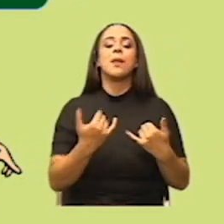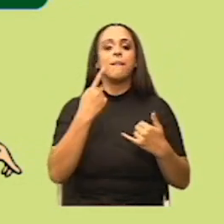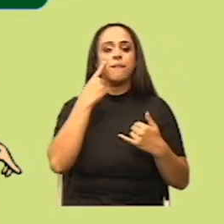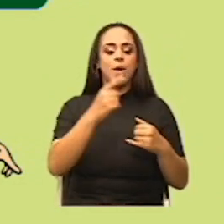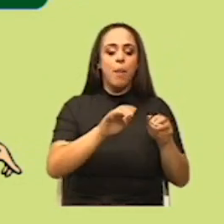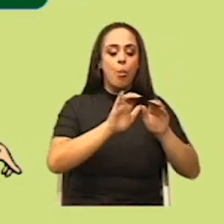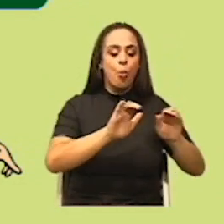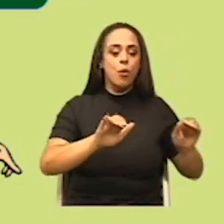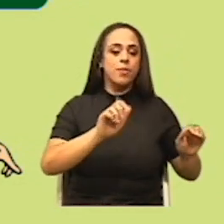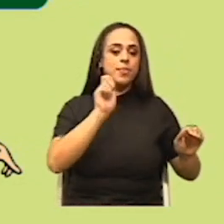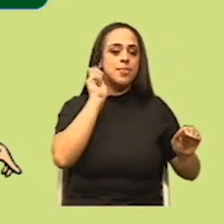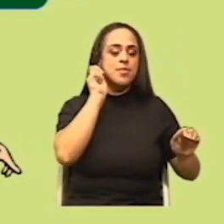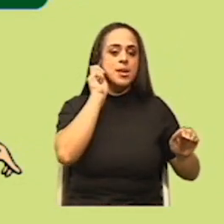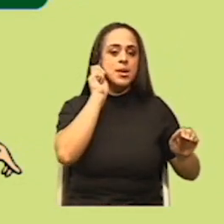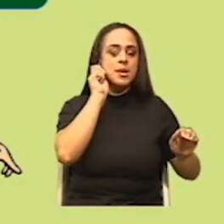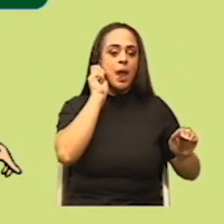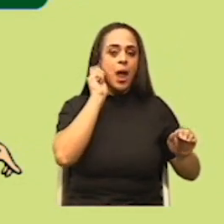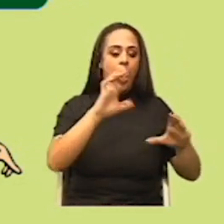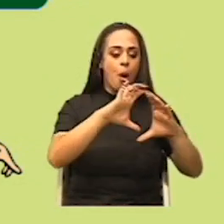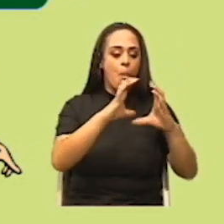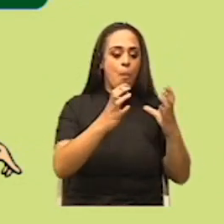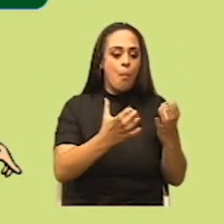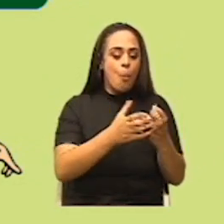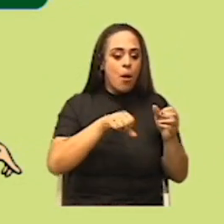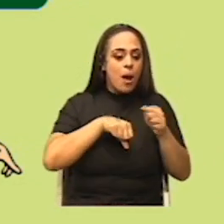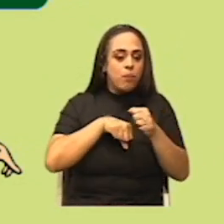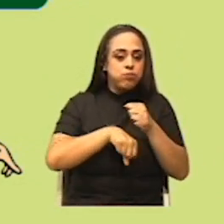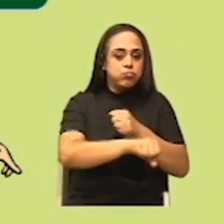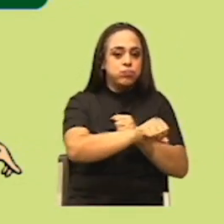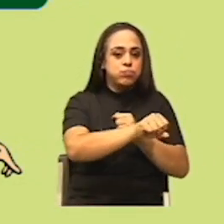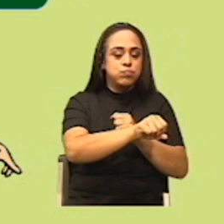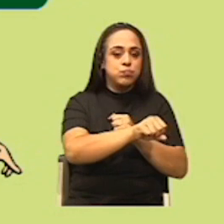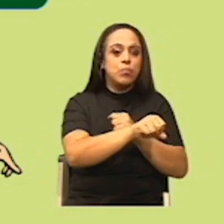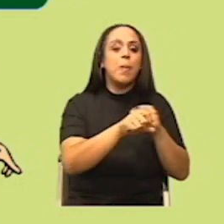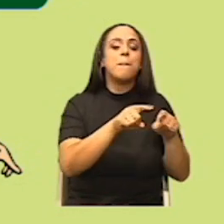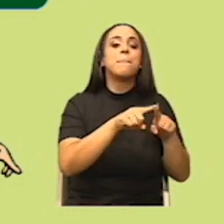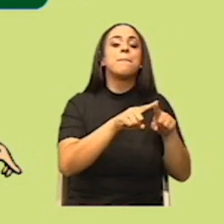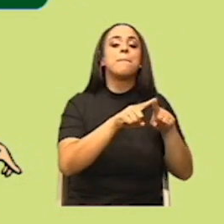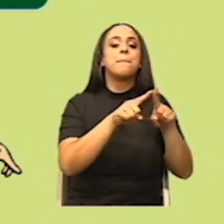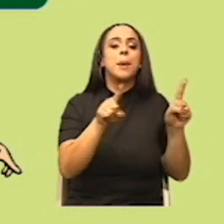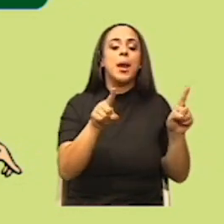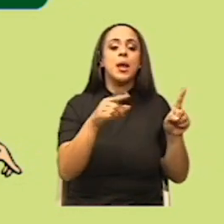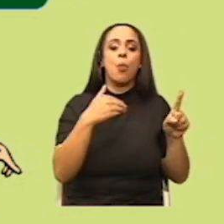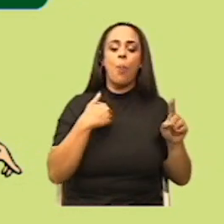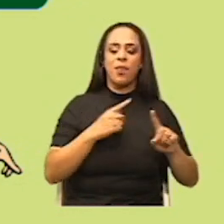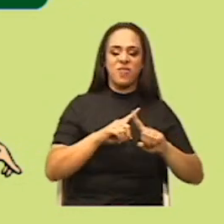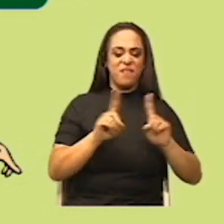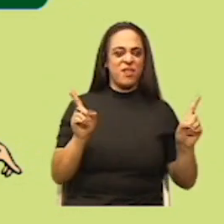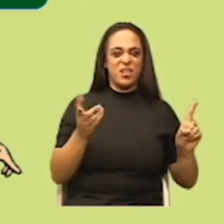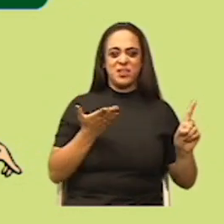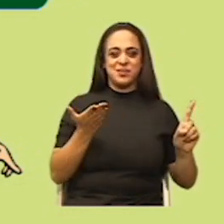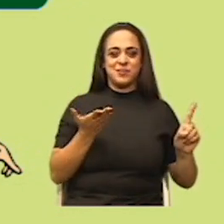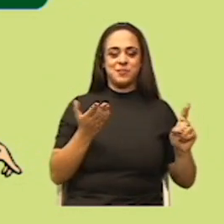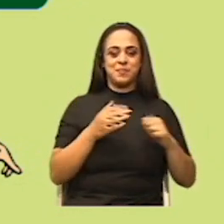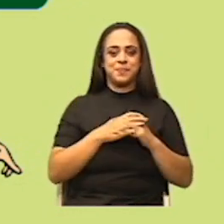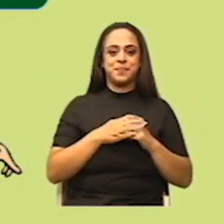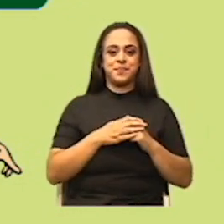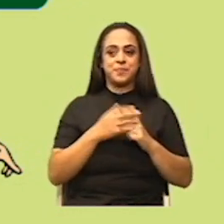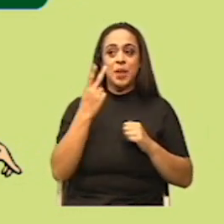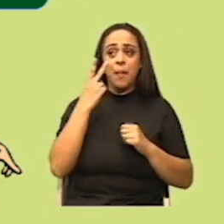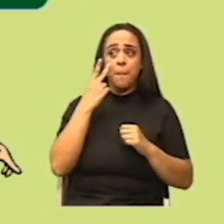está golpeando el balón igual que el niño. Pero tenemos una diferencia. Quiero que observen ahí la